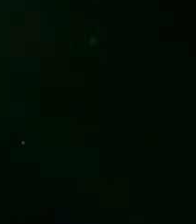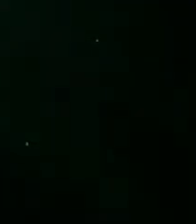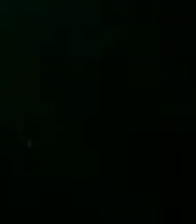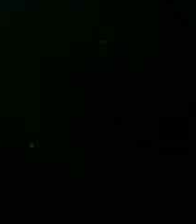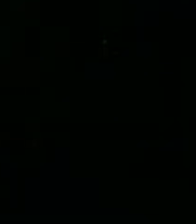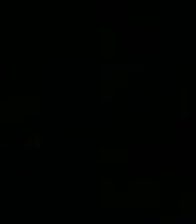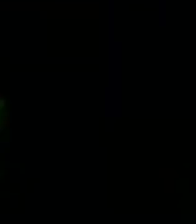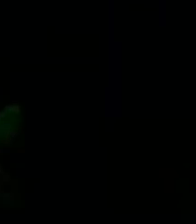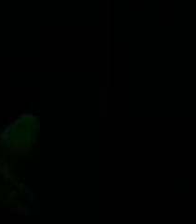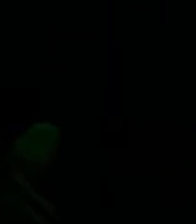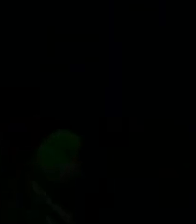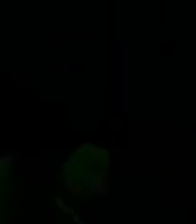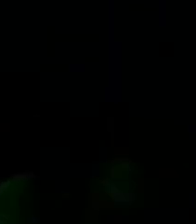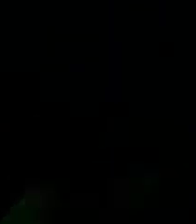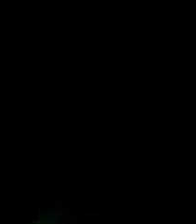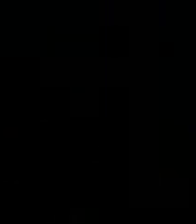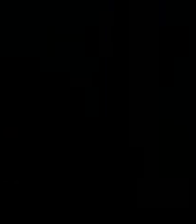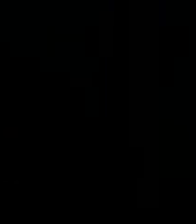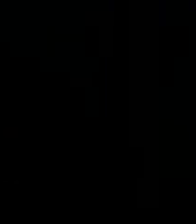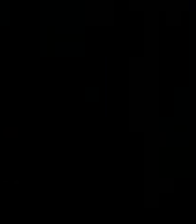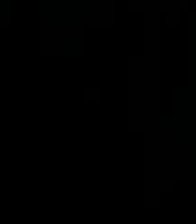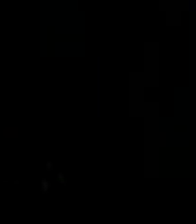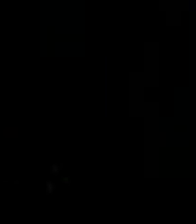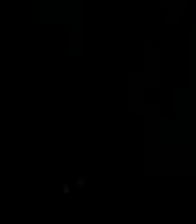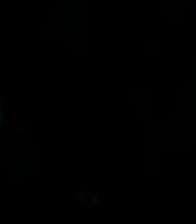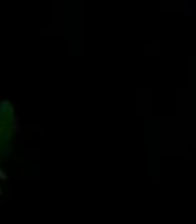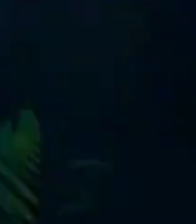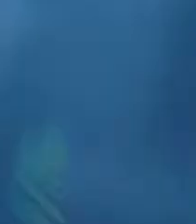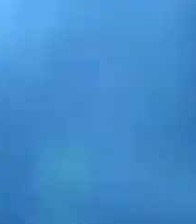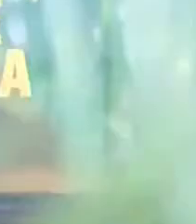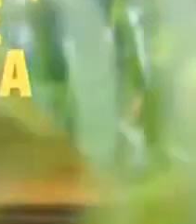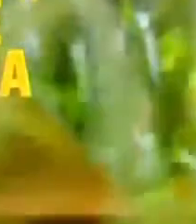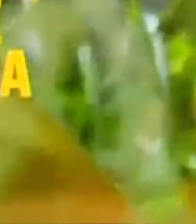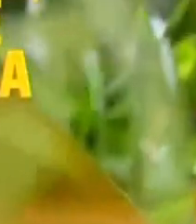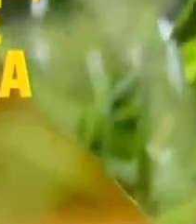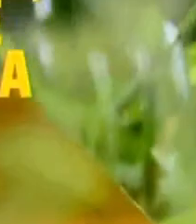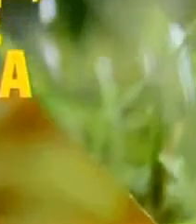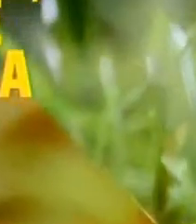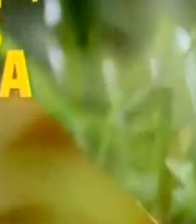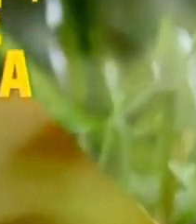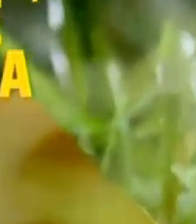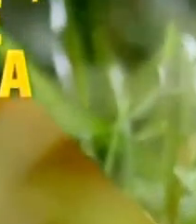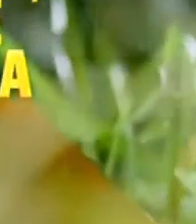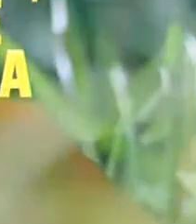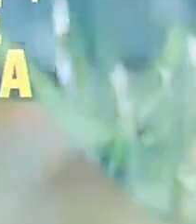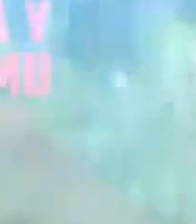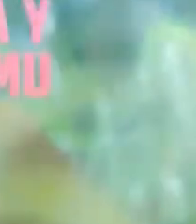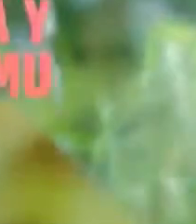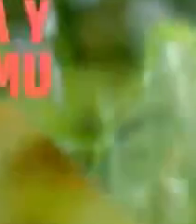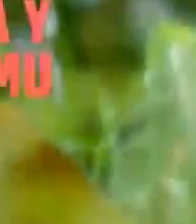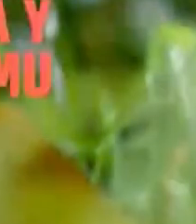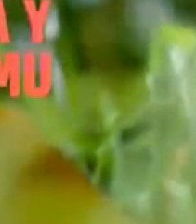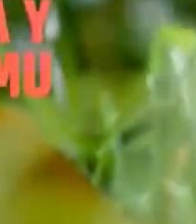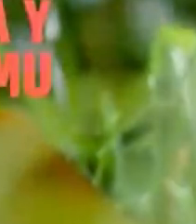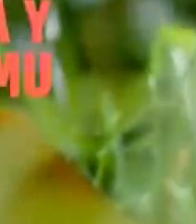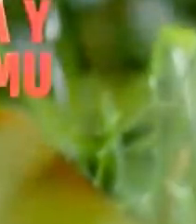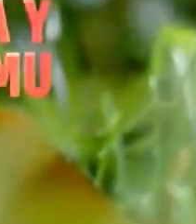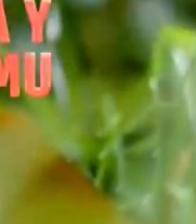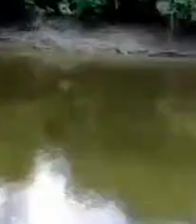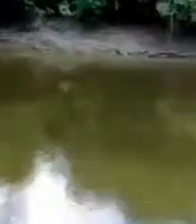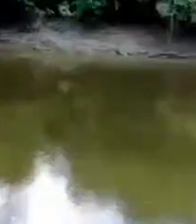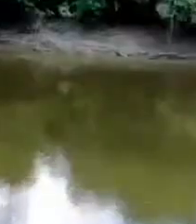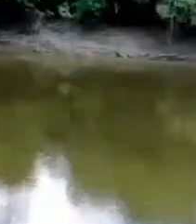Desde el corazón de la selva, bienvenidos a la revolución natural. Te presentamos Bio Amayu, deliciosos jugos de